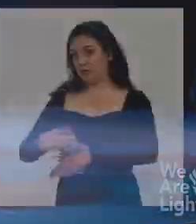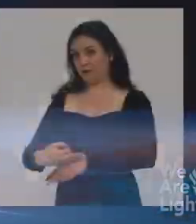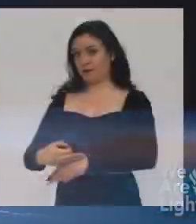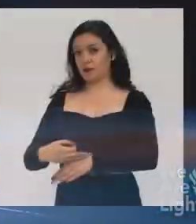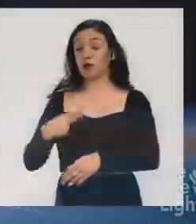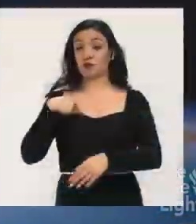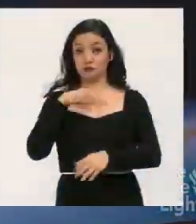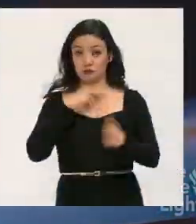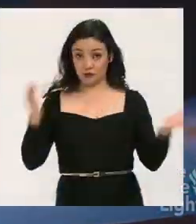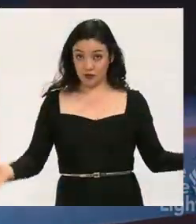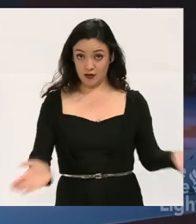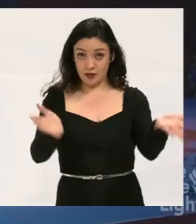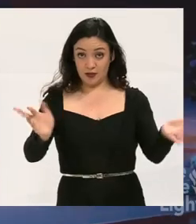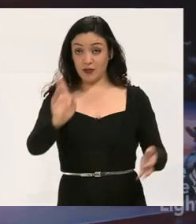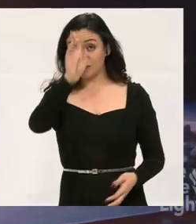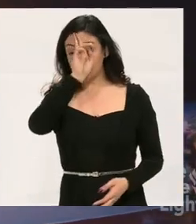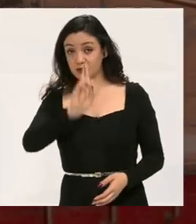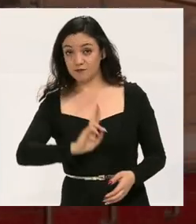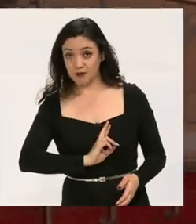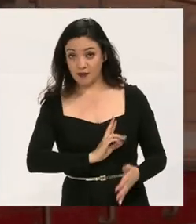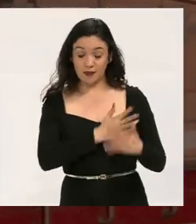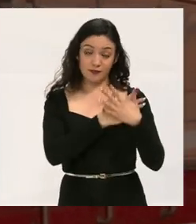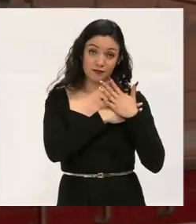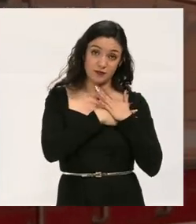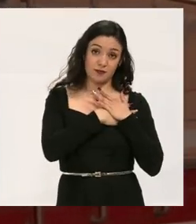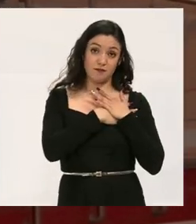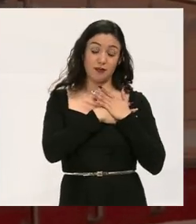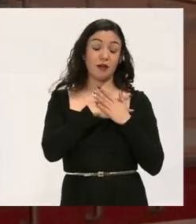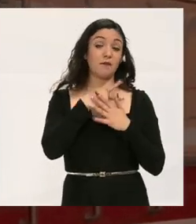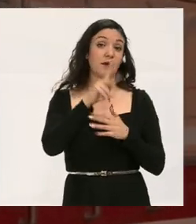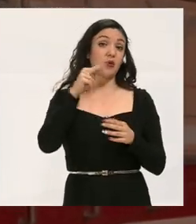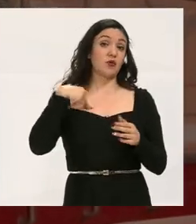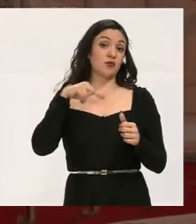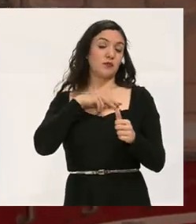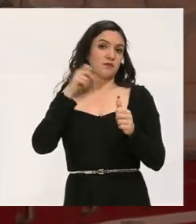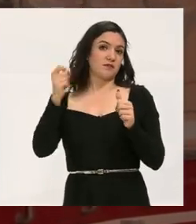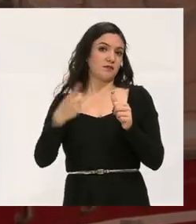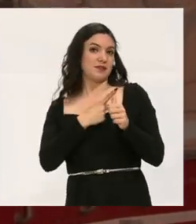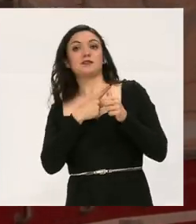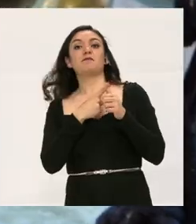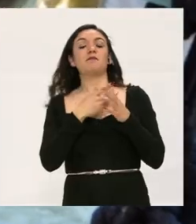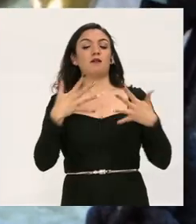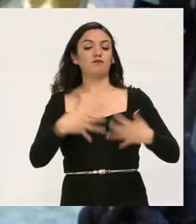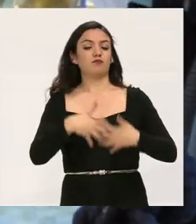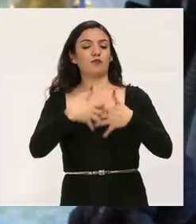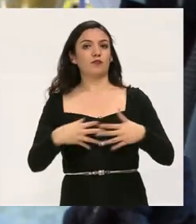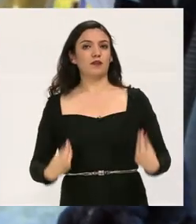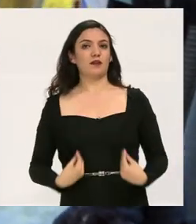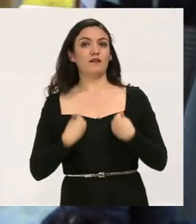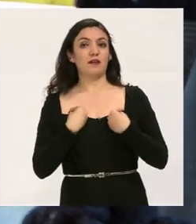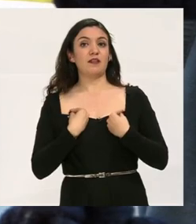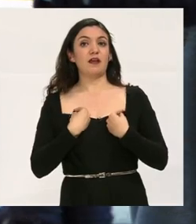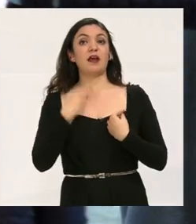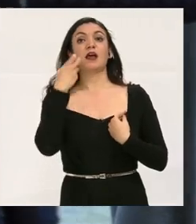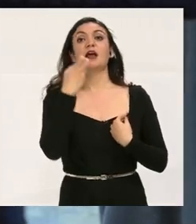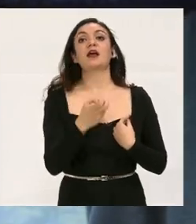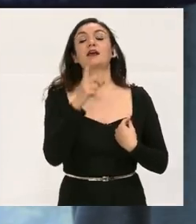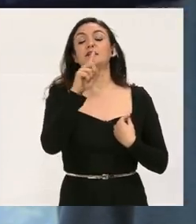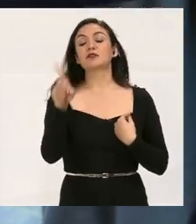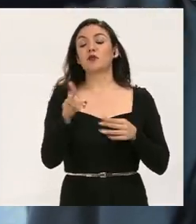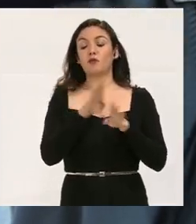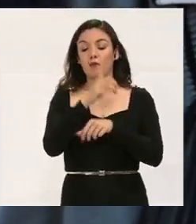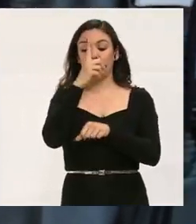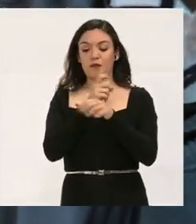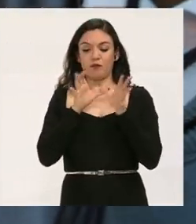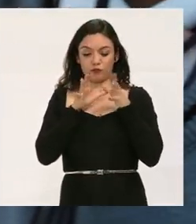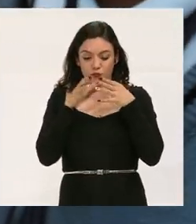La familia nos alienta, nos respeta, nos ama. Es nuestro principal motor en la vida, el principal